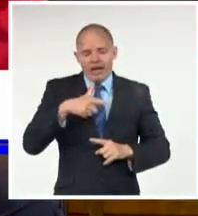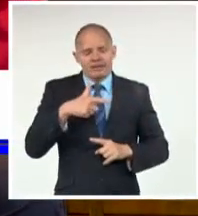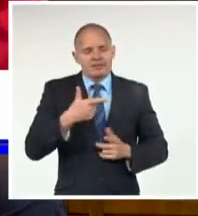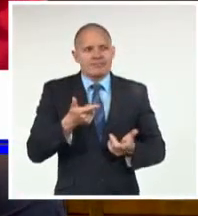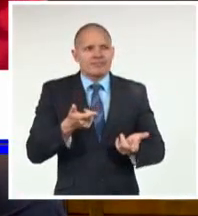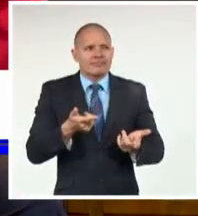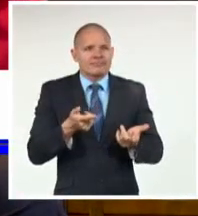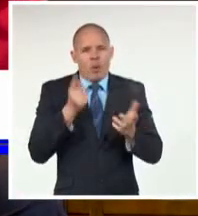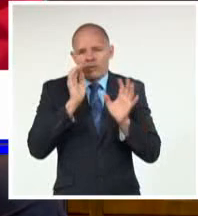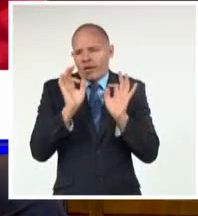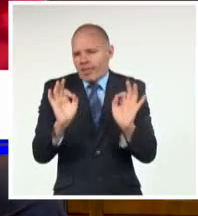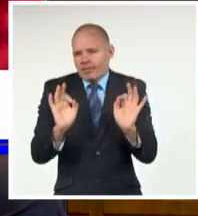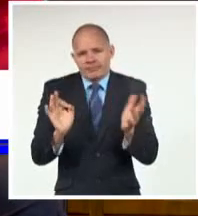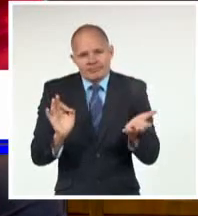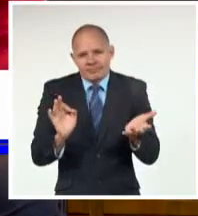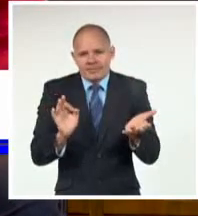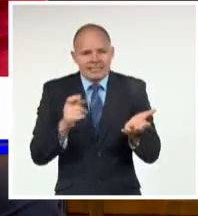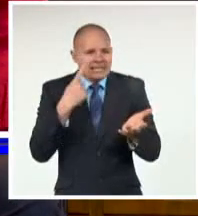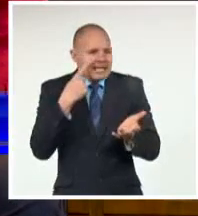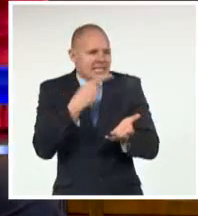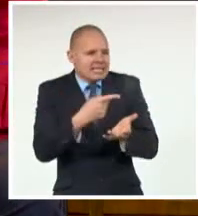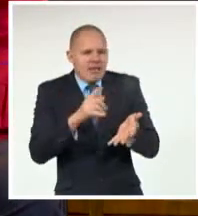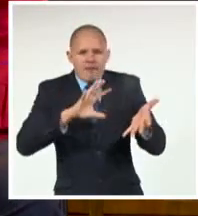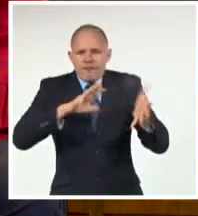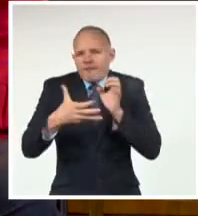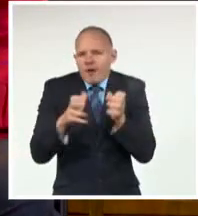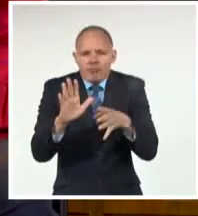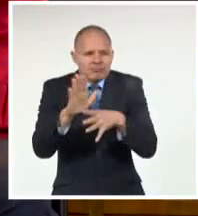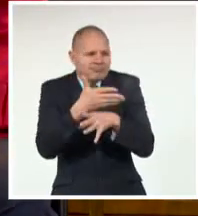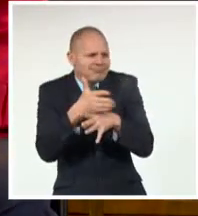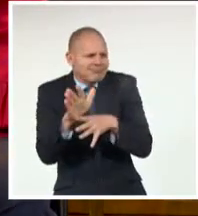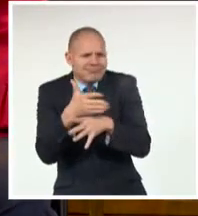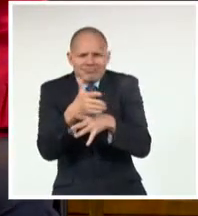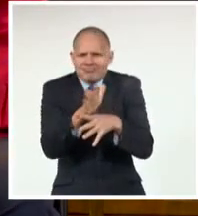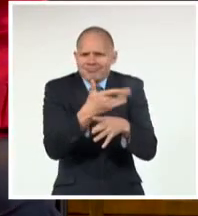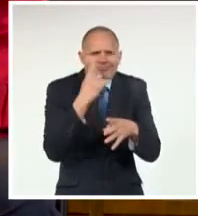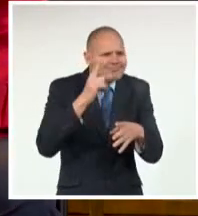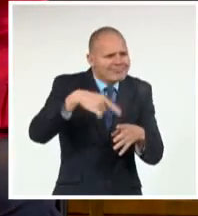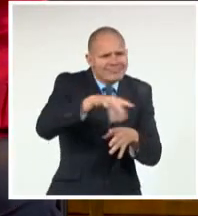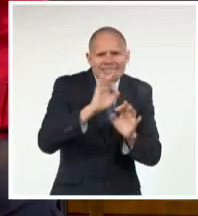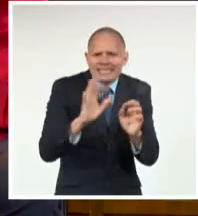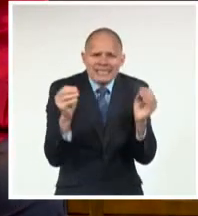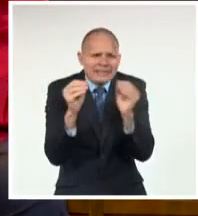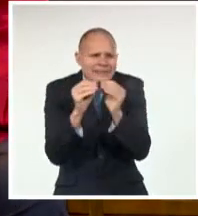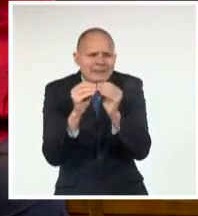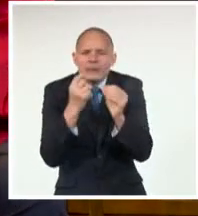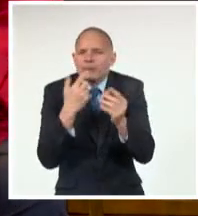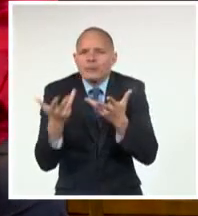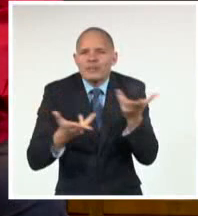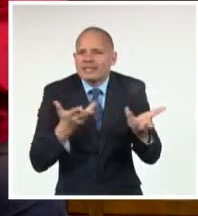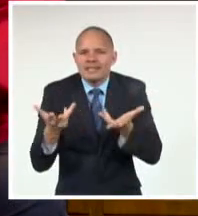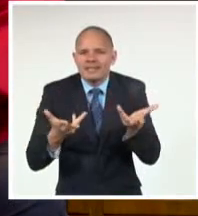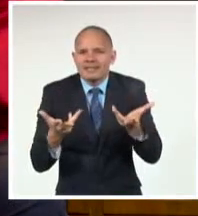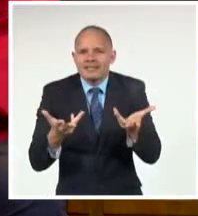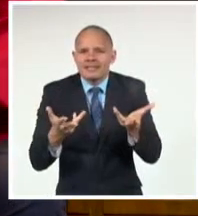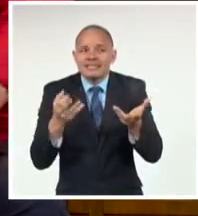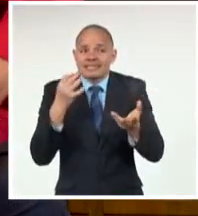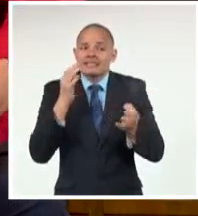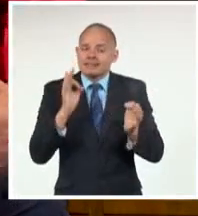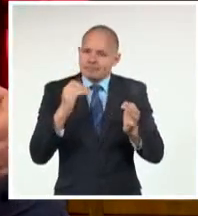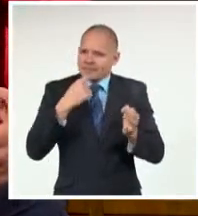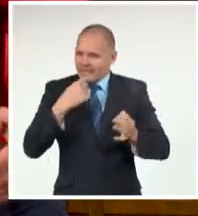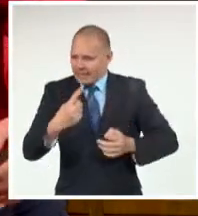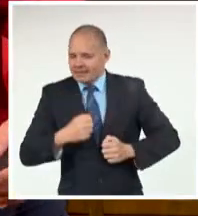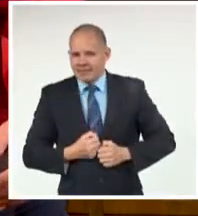Ricos Sobre todo En ambas Acepciones